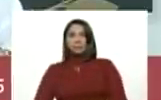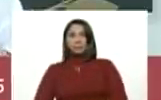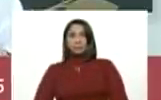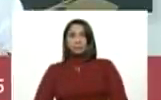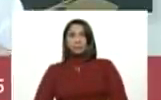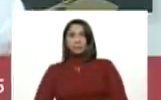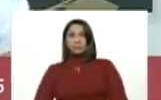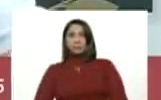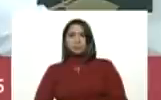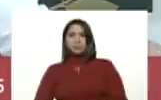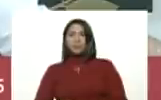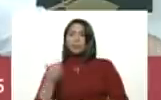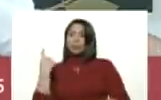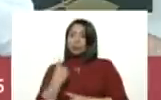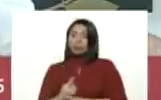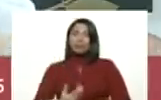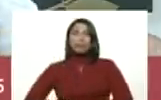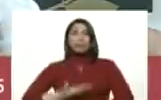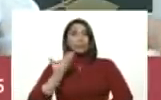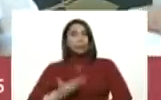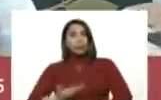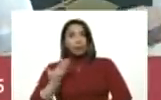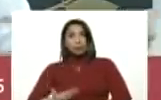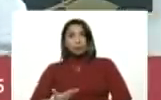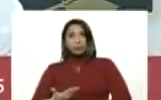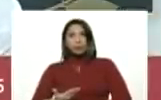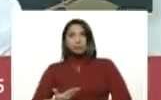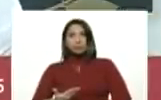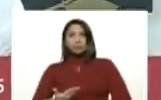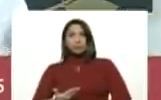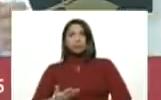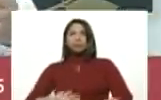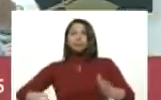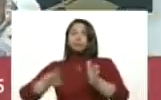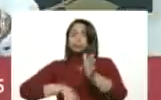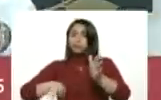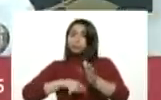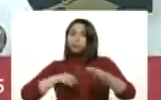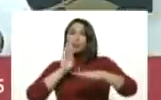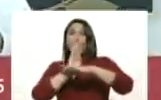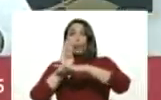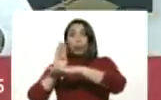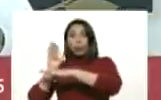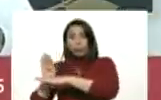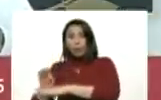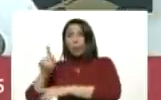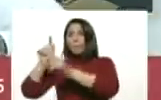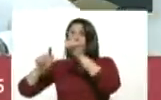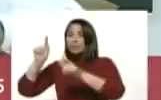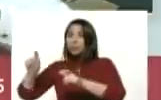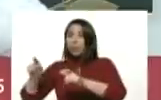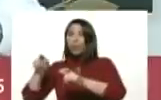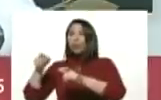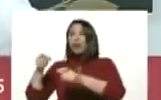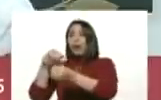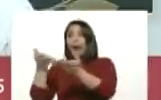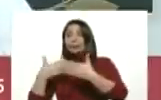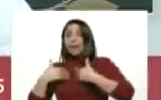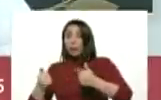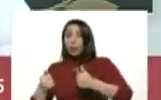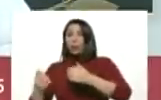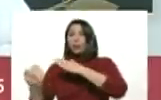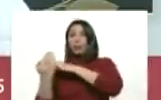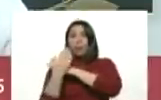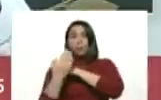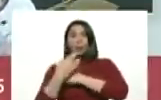Sigo insistiendo en la importancia de que cuidemos a los que nos cuidan y que se cuiden los